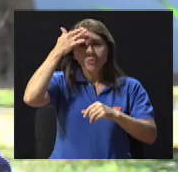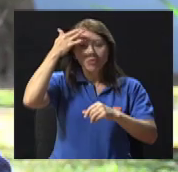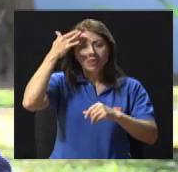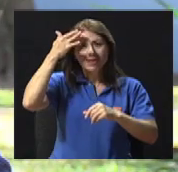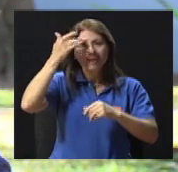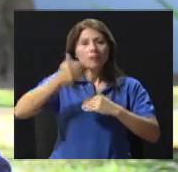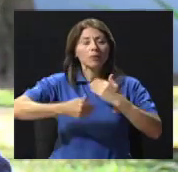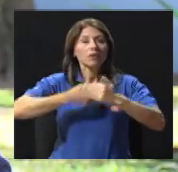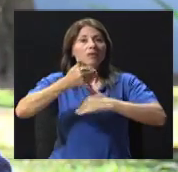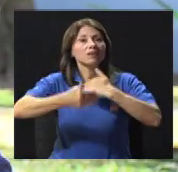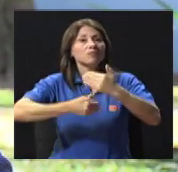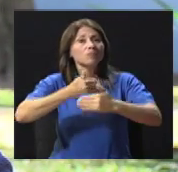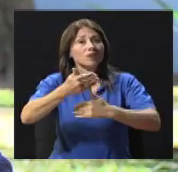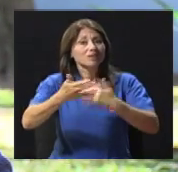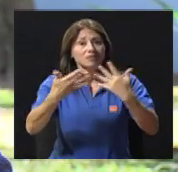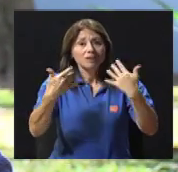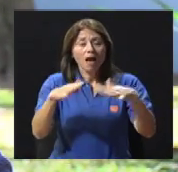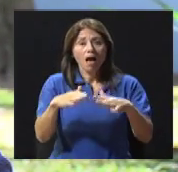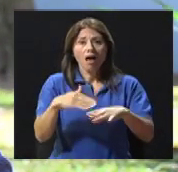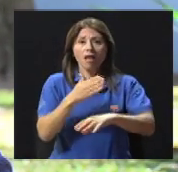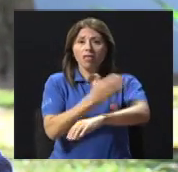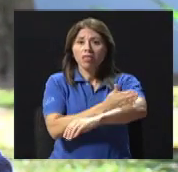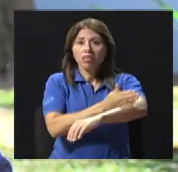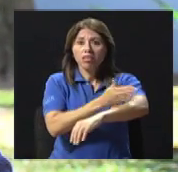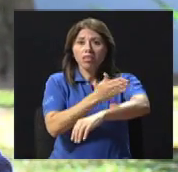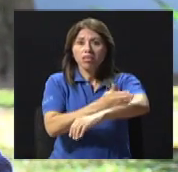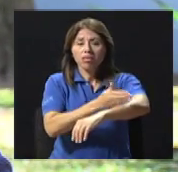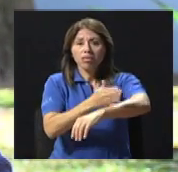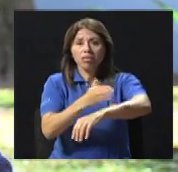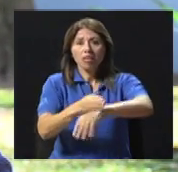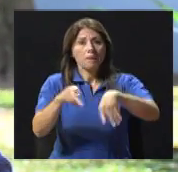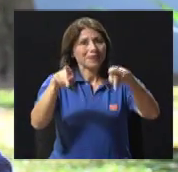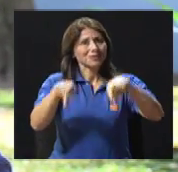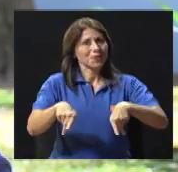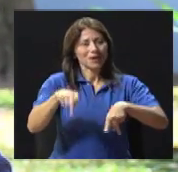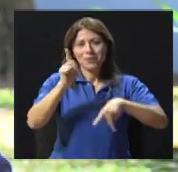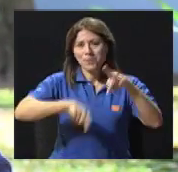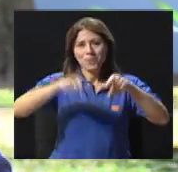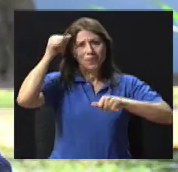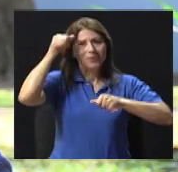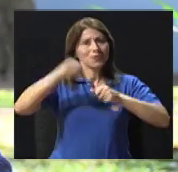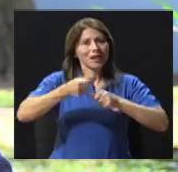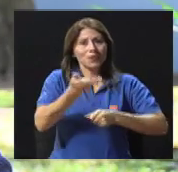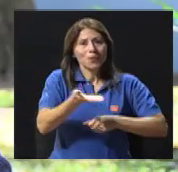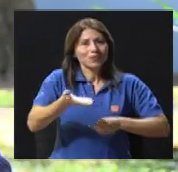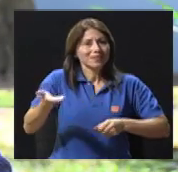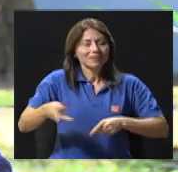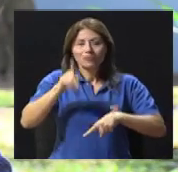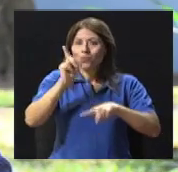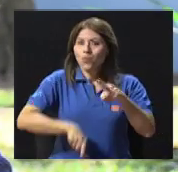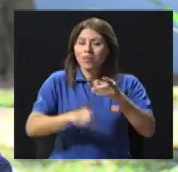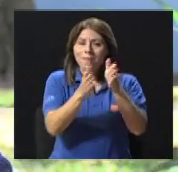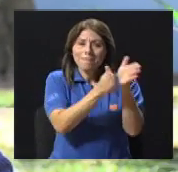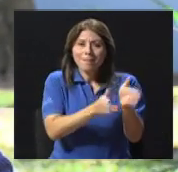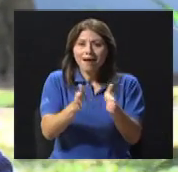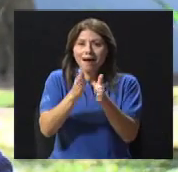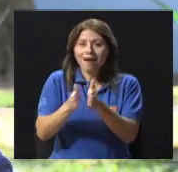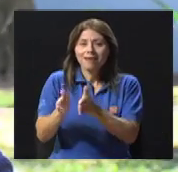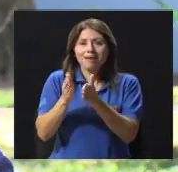la persona recuerde las cosas, que pueda planear su vida económica, que pueda inclusive